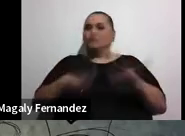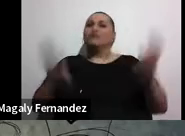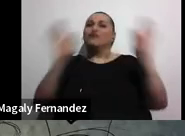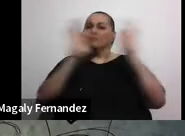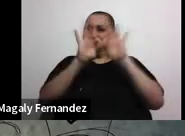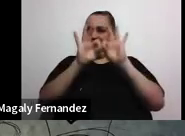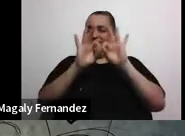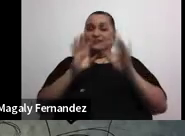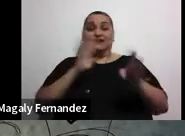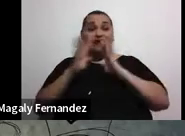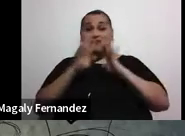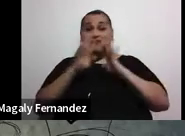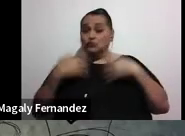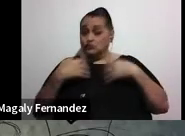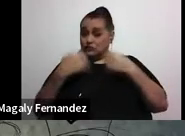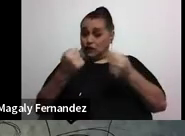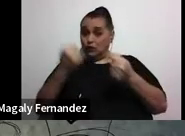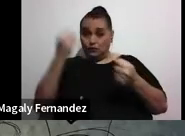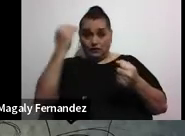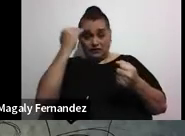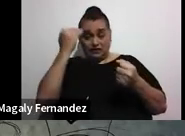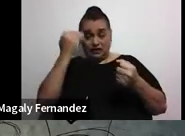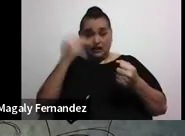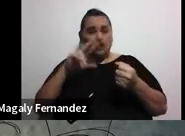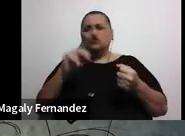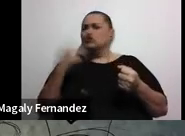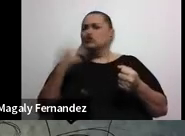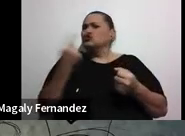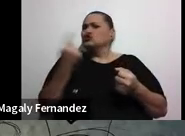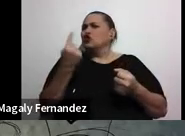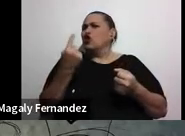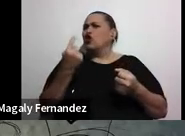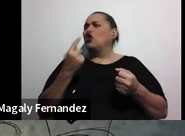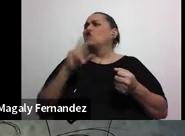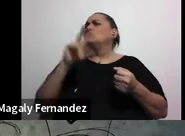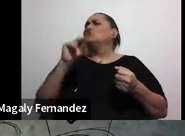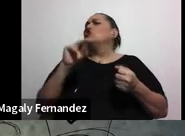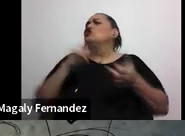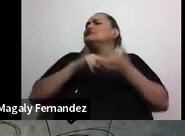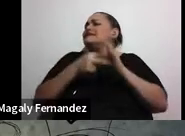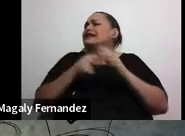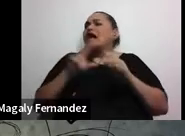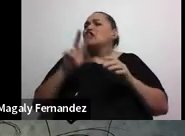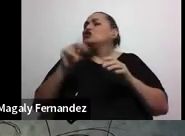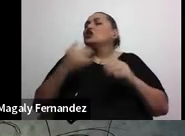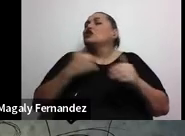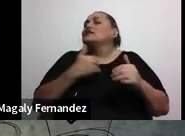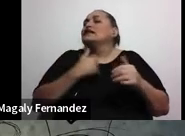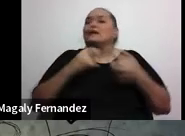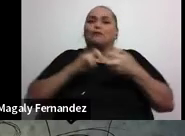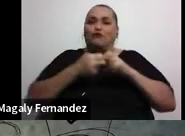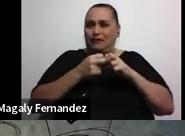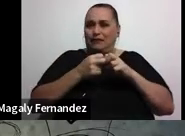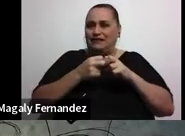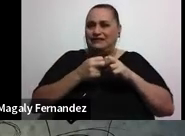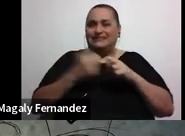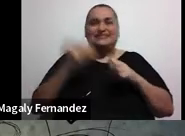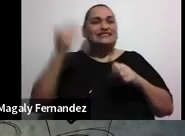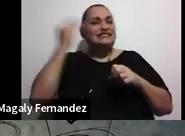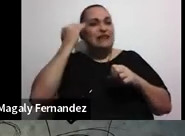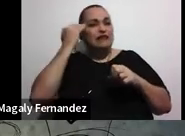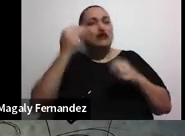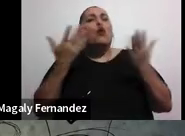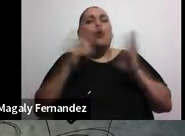mental, no solamente no se trata de notar problemas, sino saber desconectarnos de ellos. Saber